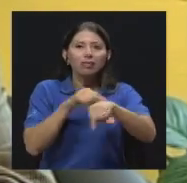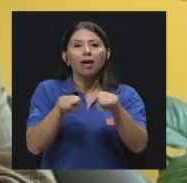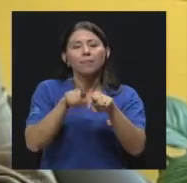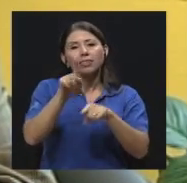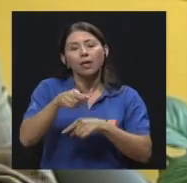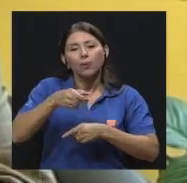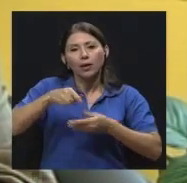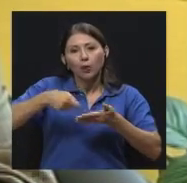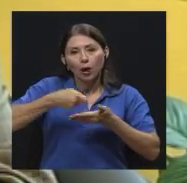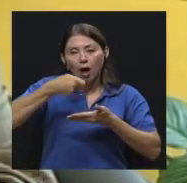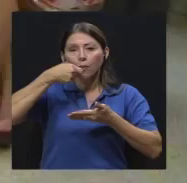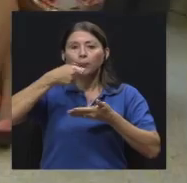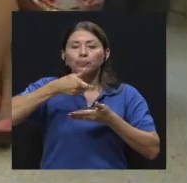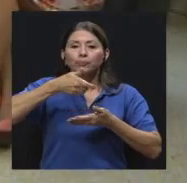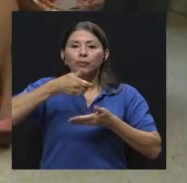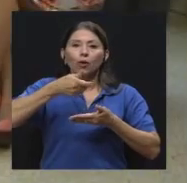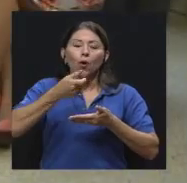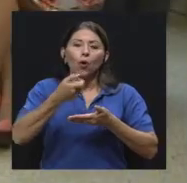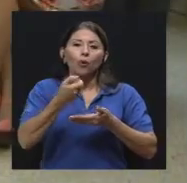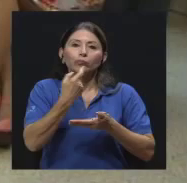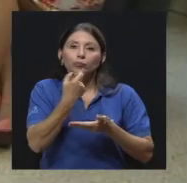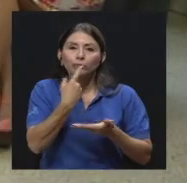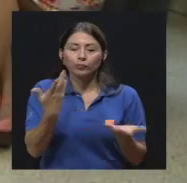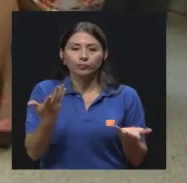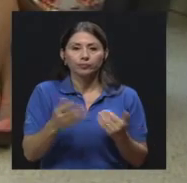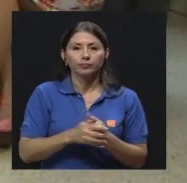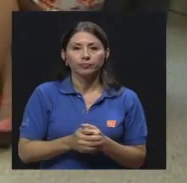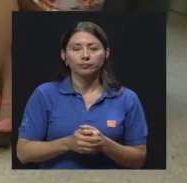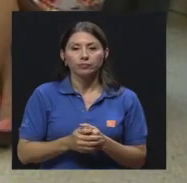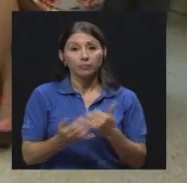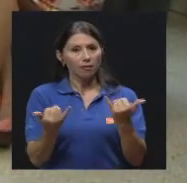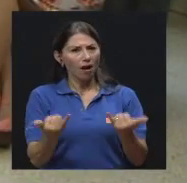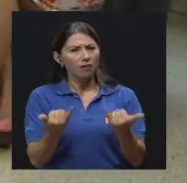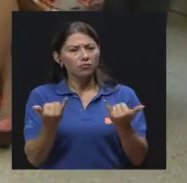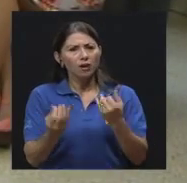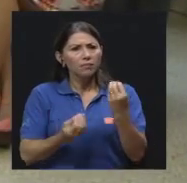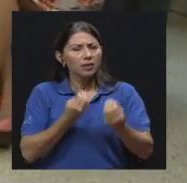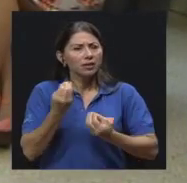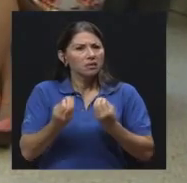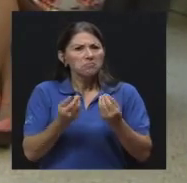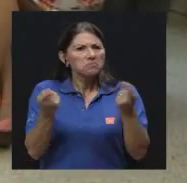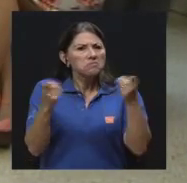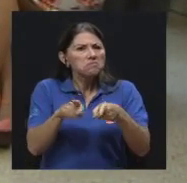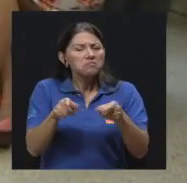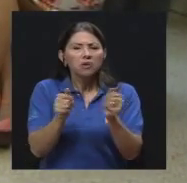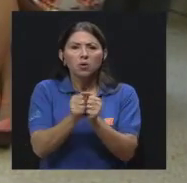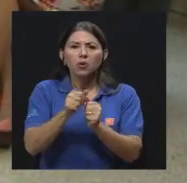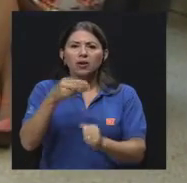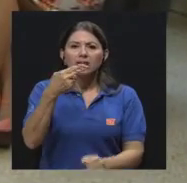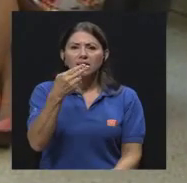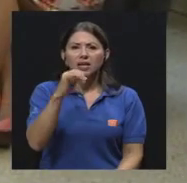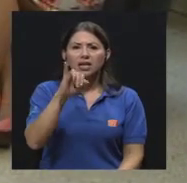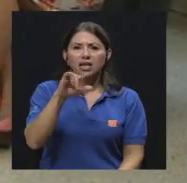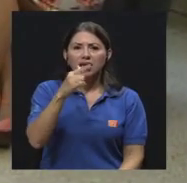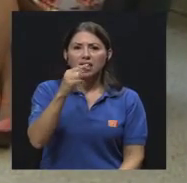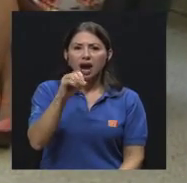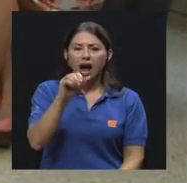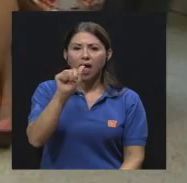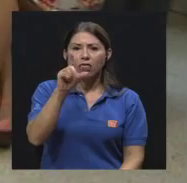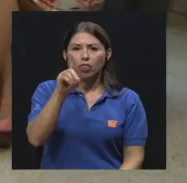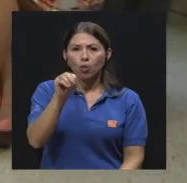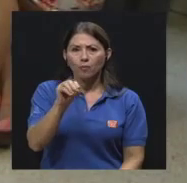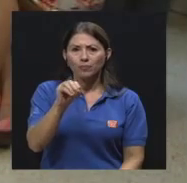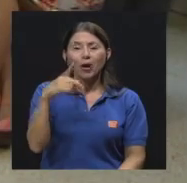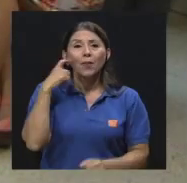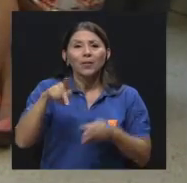¿verdad? Y actualmente, ¿qué tan agresivos suelen ser para el hígado? Porque la gente asocia tratamiento para